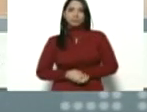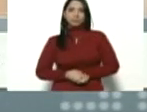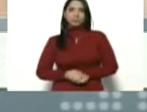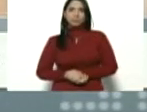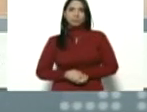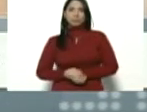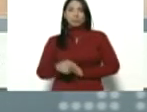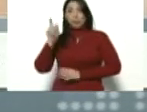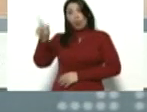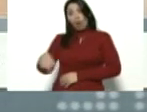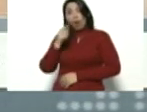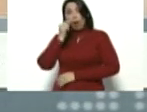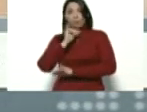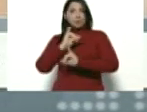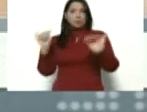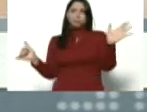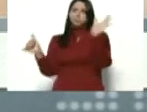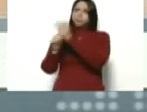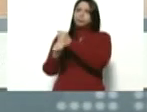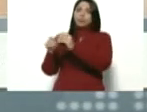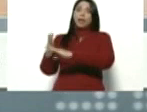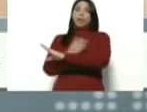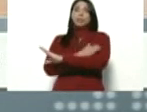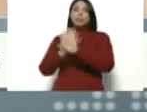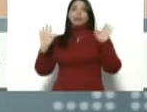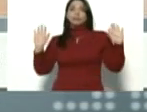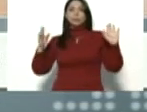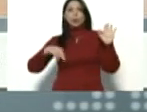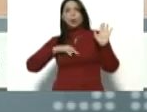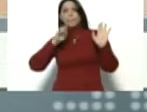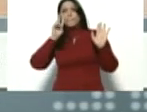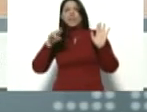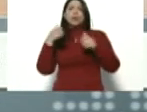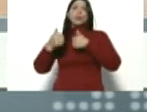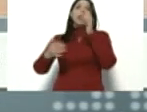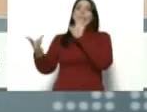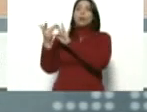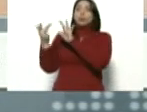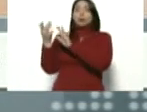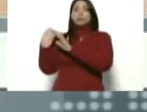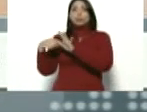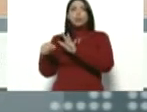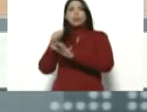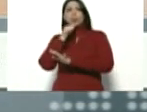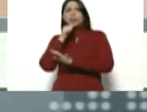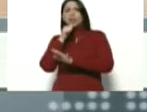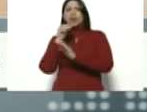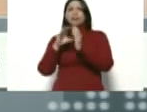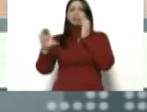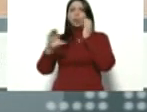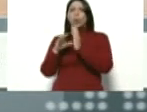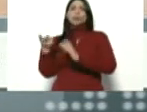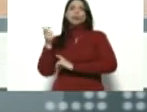Este muchacho, bueno, fue detectado de manera temprana. Estamos viendo qué contacto estuvo, quién vino en el autobús con él.